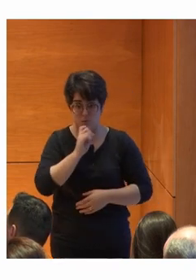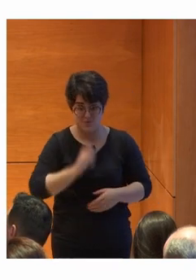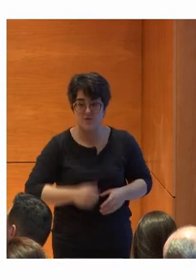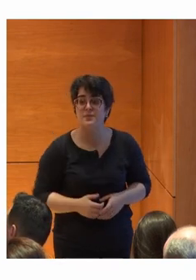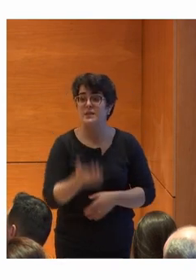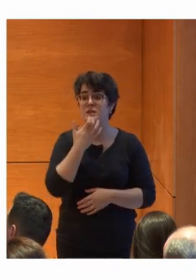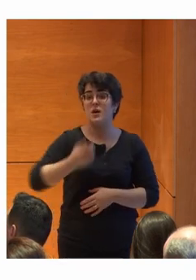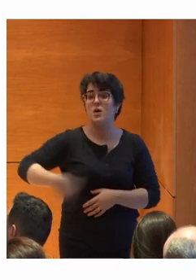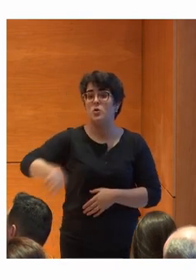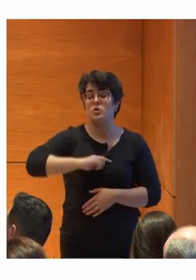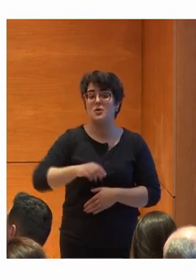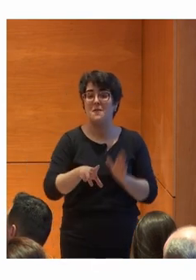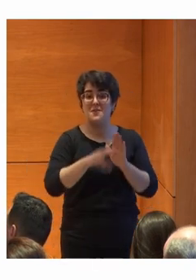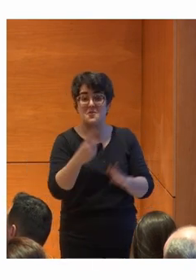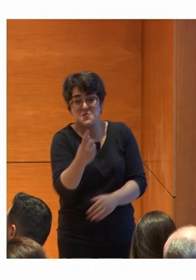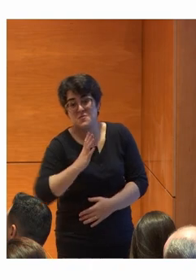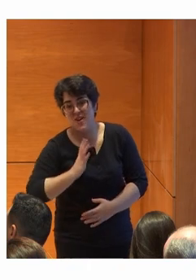Si tenéis por ahí el vídeo 1.